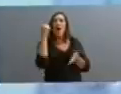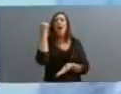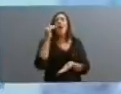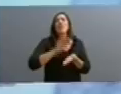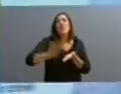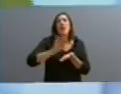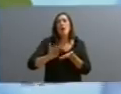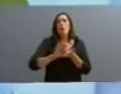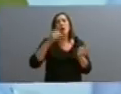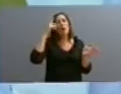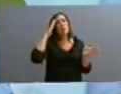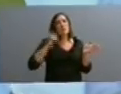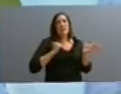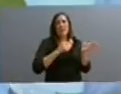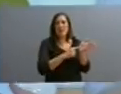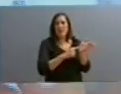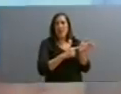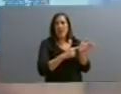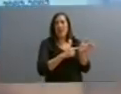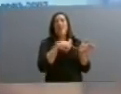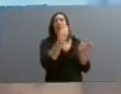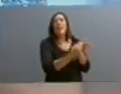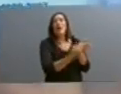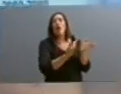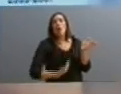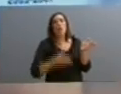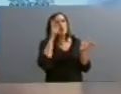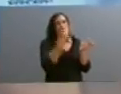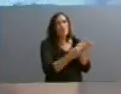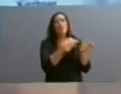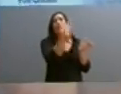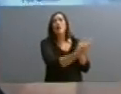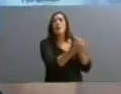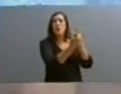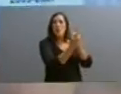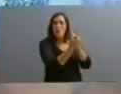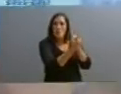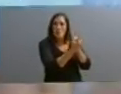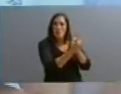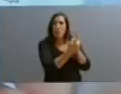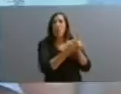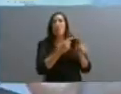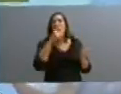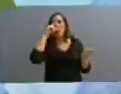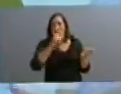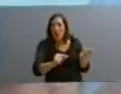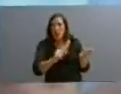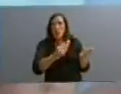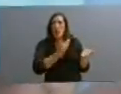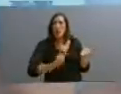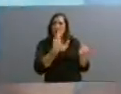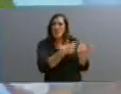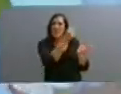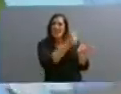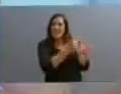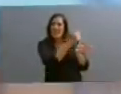militar, 76, 83, el otro gobierno, convertibilidad, de la Rúa, no importa,